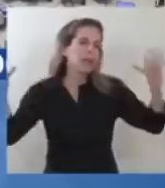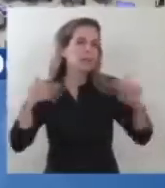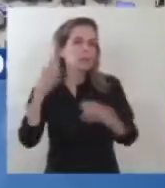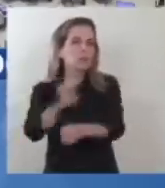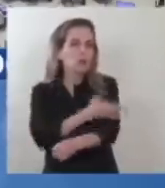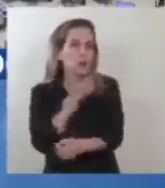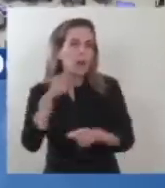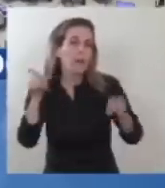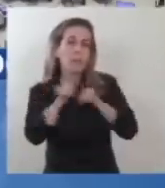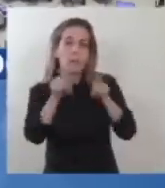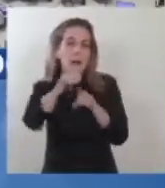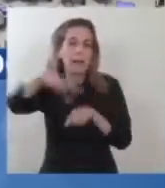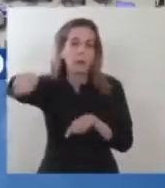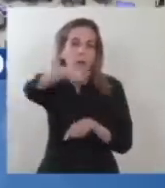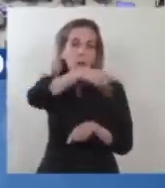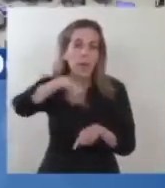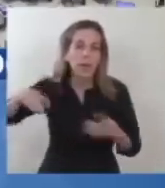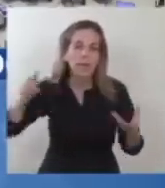todos ustedes.